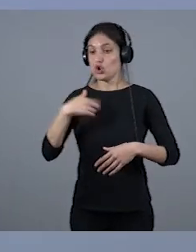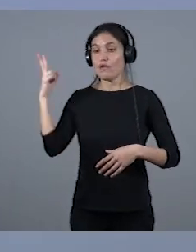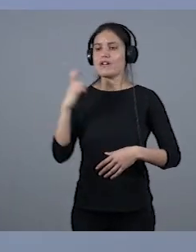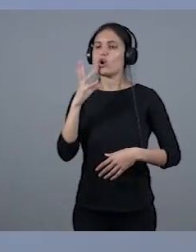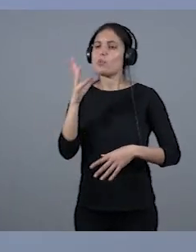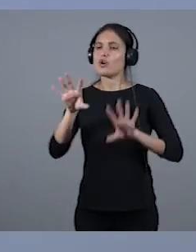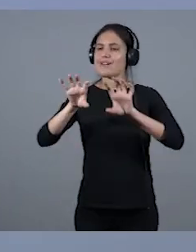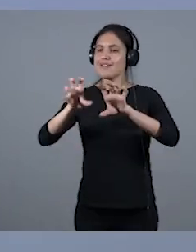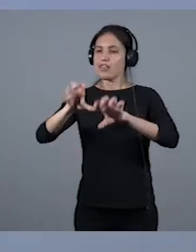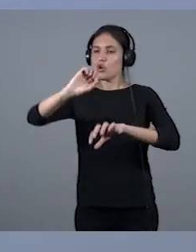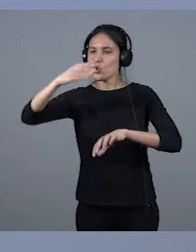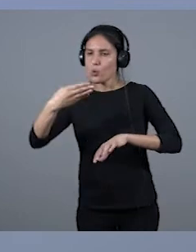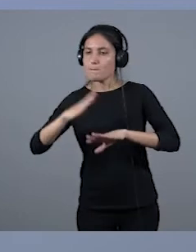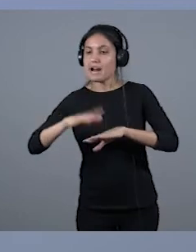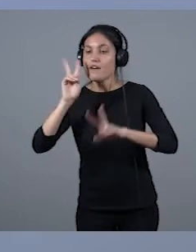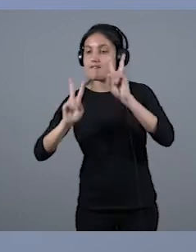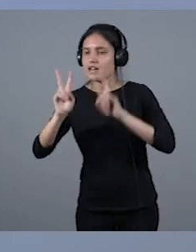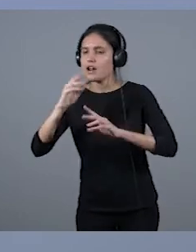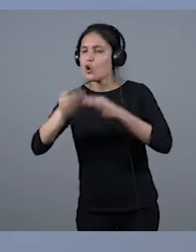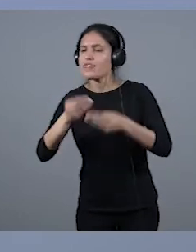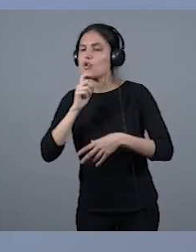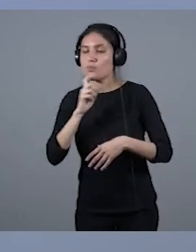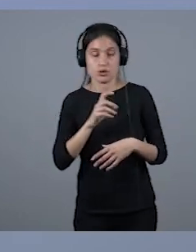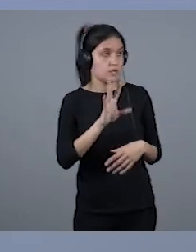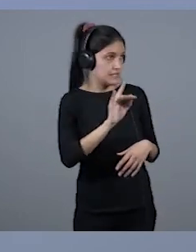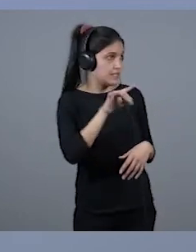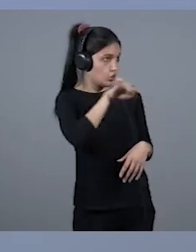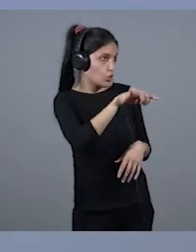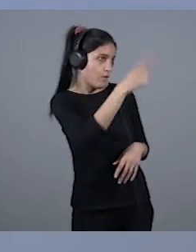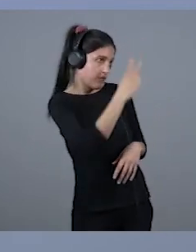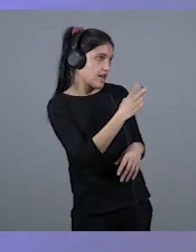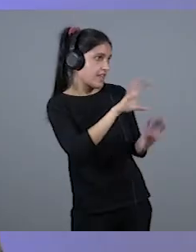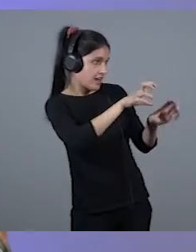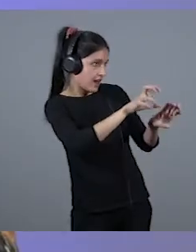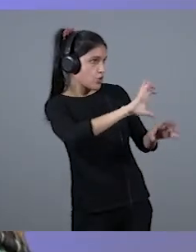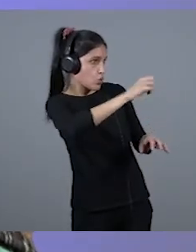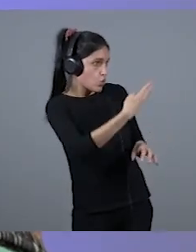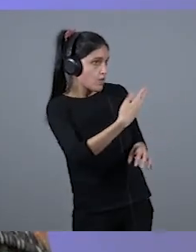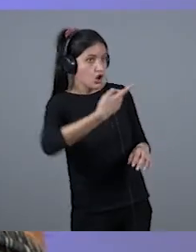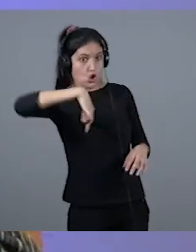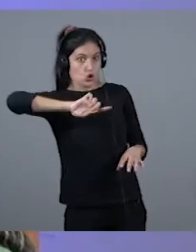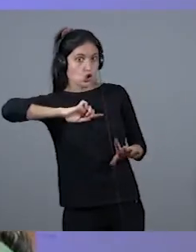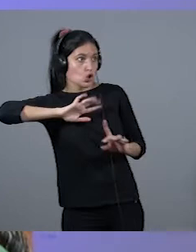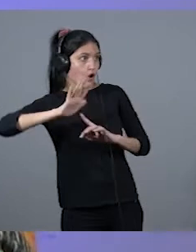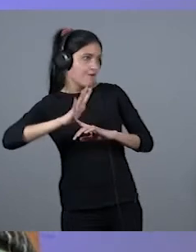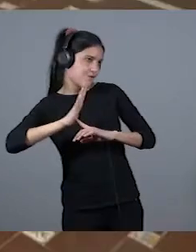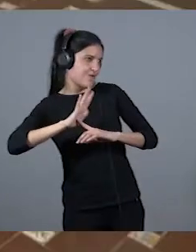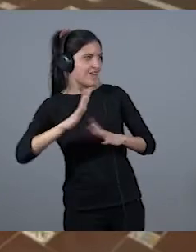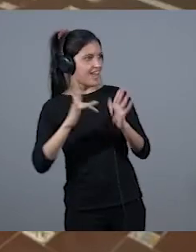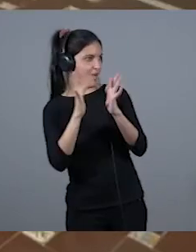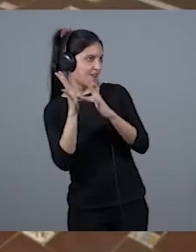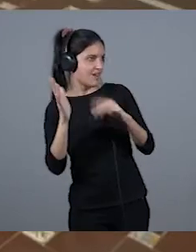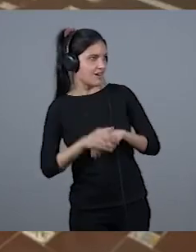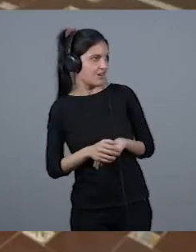para ver cómo lo hace Manuel de la Rosa. dice, ya, tú vienes de Radio Club y nosotros venimos de la Feria de Abril. Digo, es que caño, no tenía nada que demostrarle, no tenía nada que demostrarle,